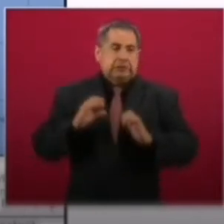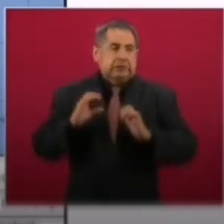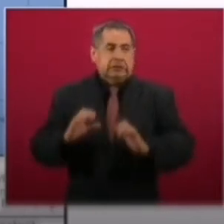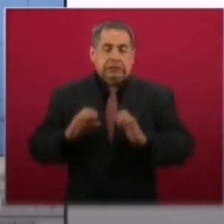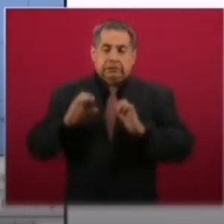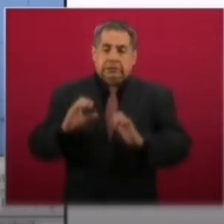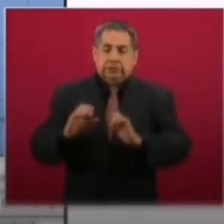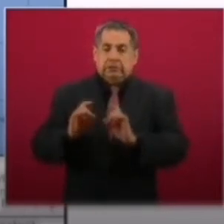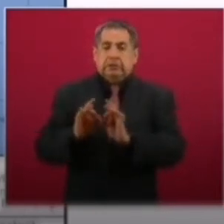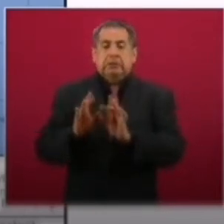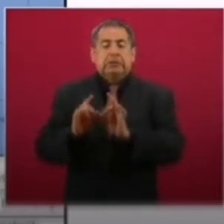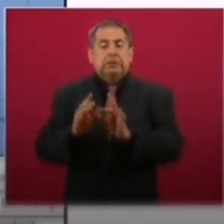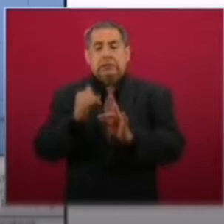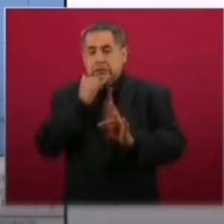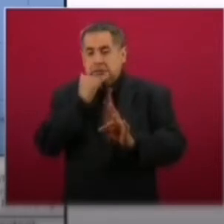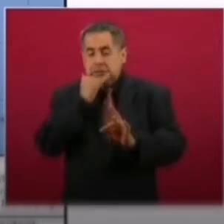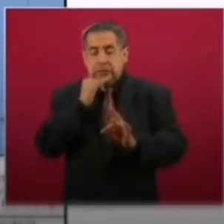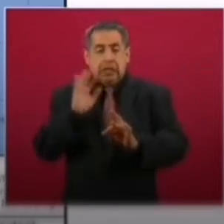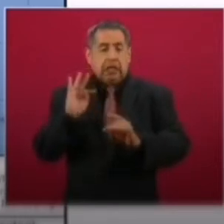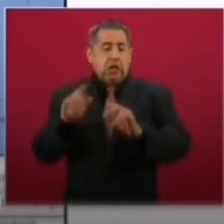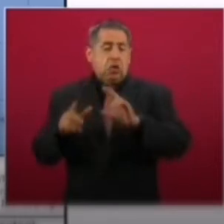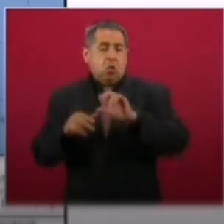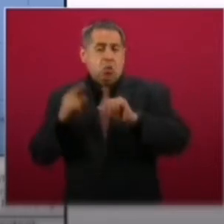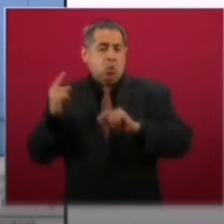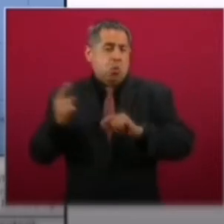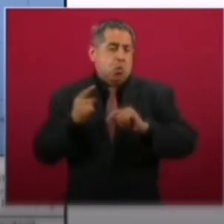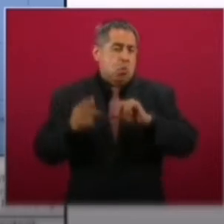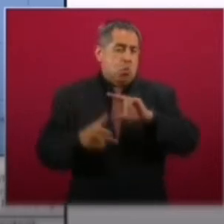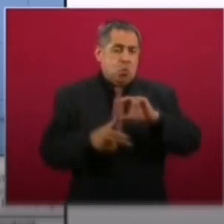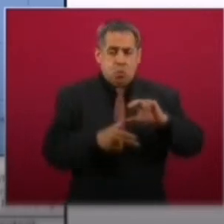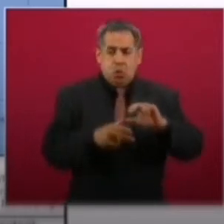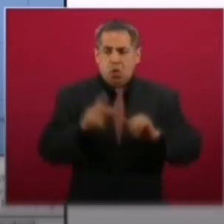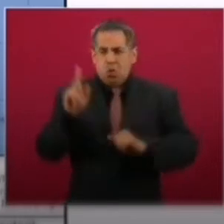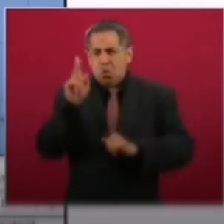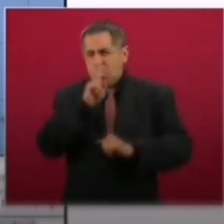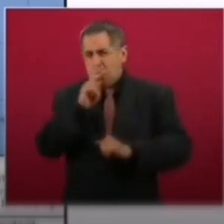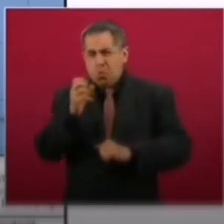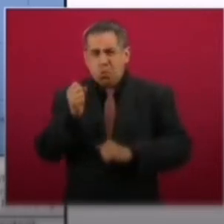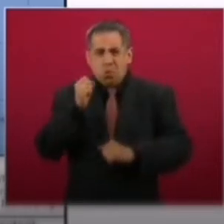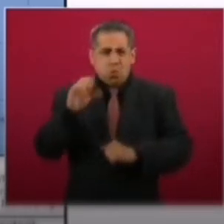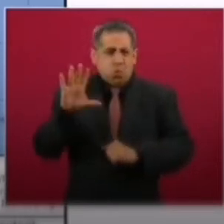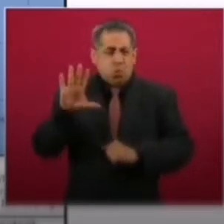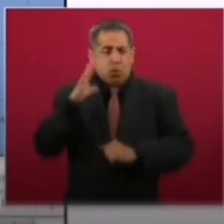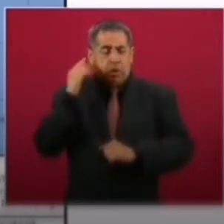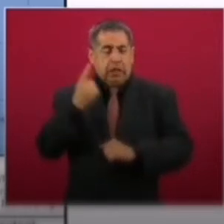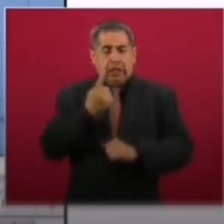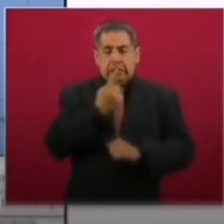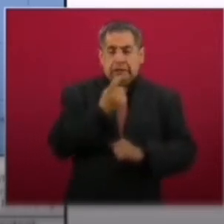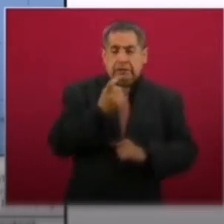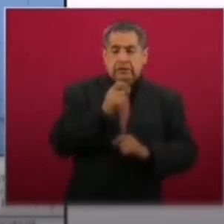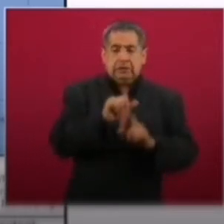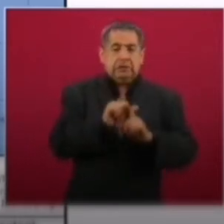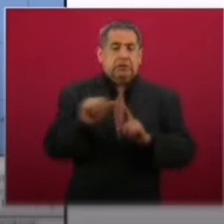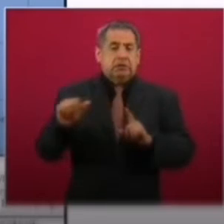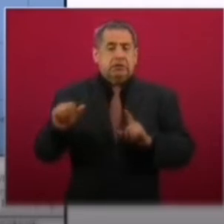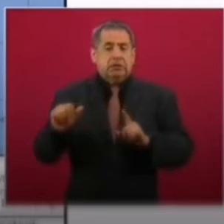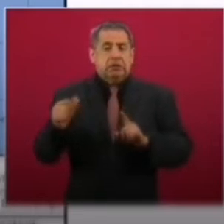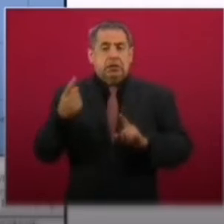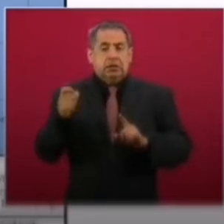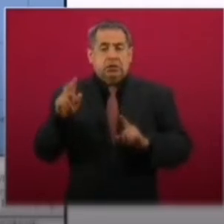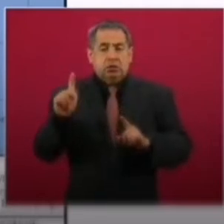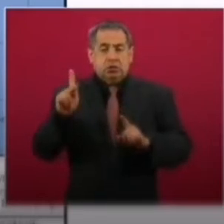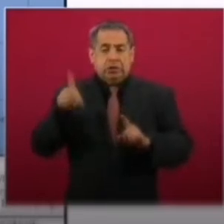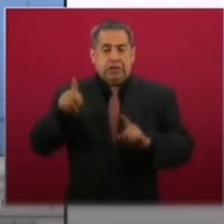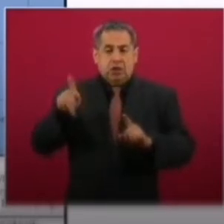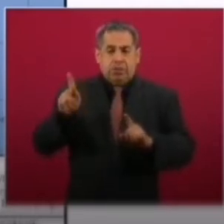precauciones contra un huracán, con vientos sostenidos de cien hasta ciento